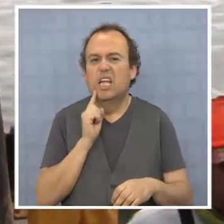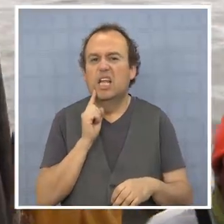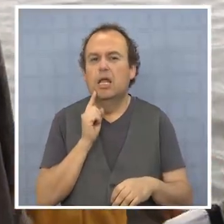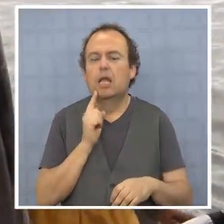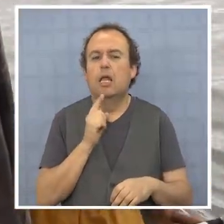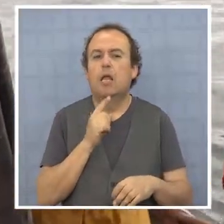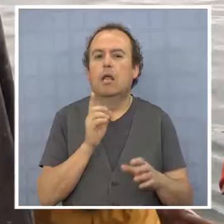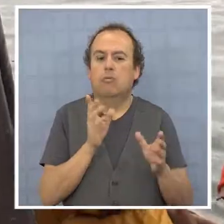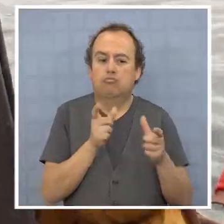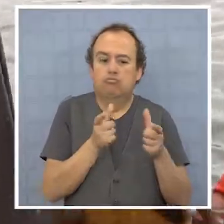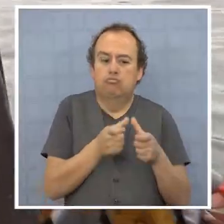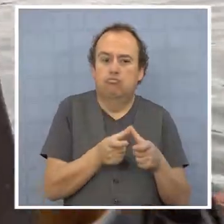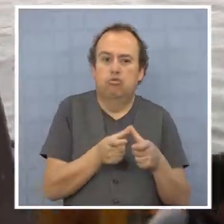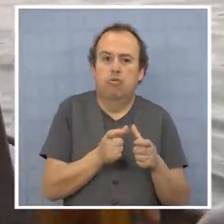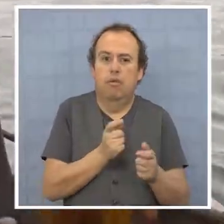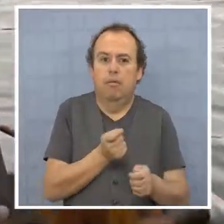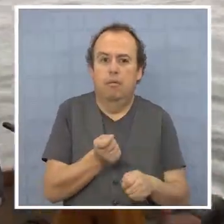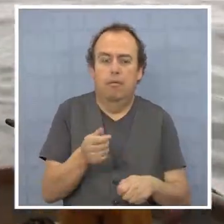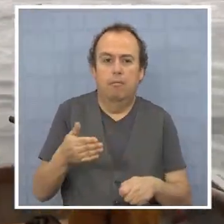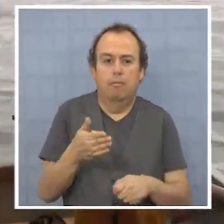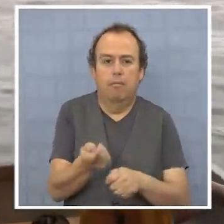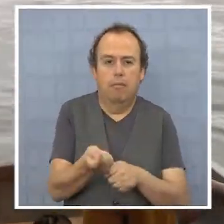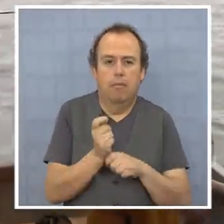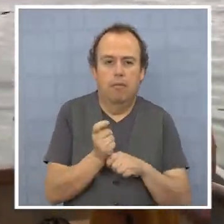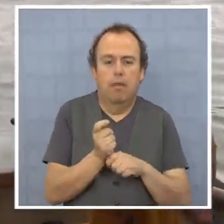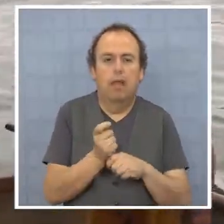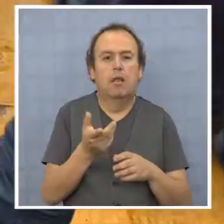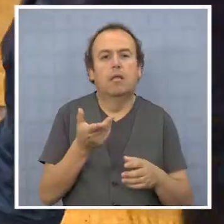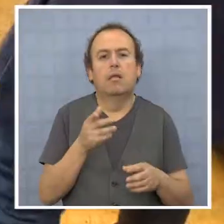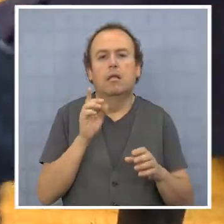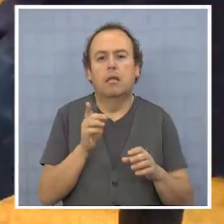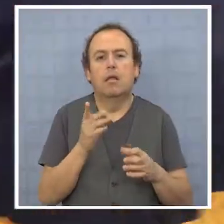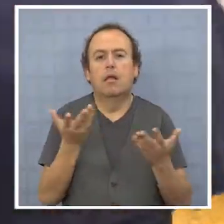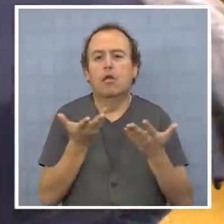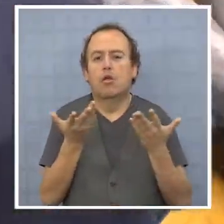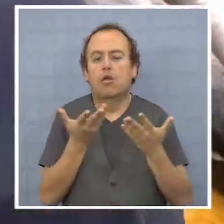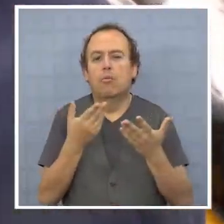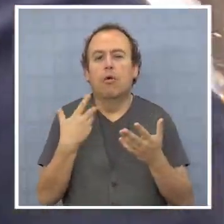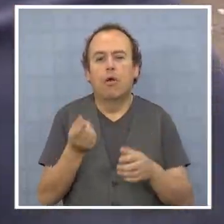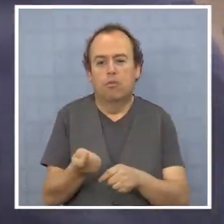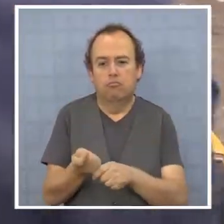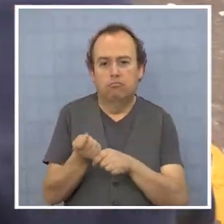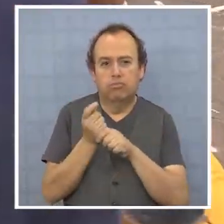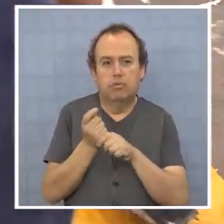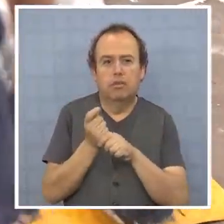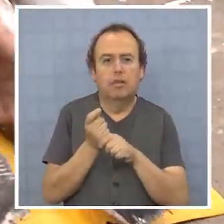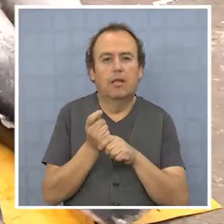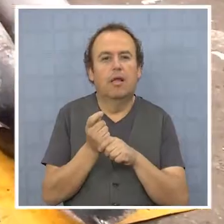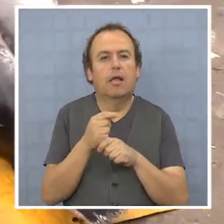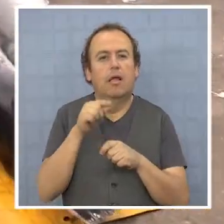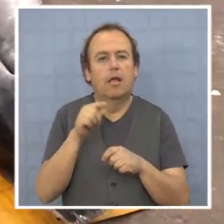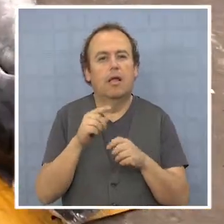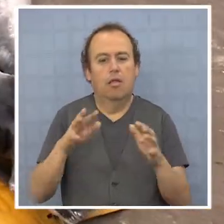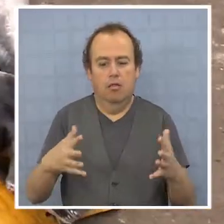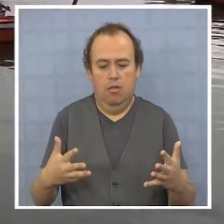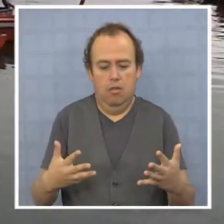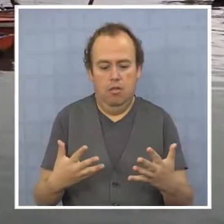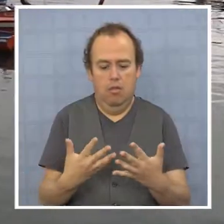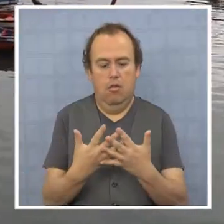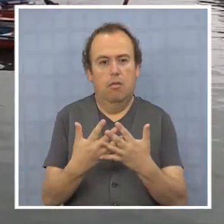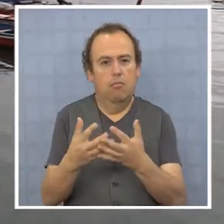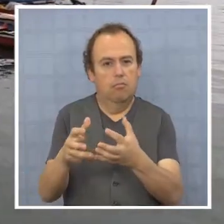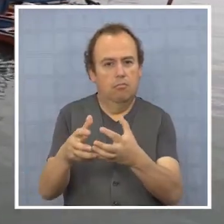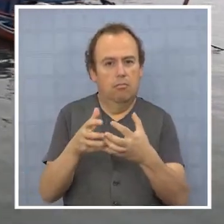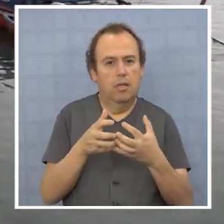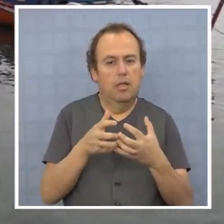artesanales, teniendo como criterio el llamado arte de pesca, es decir, el tipo de red que utilizan